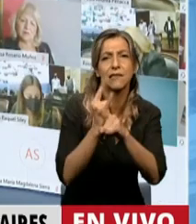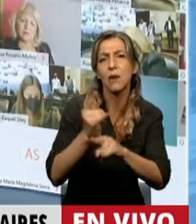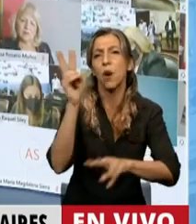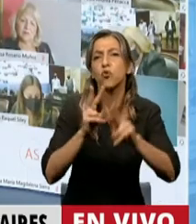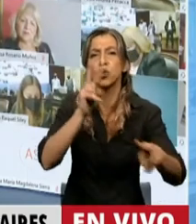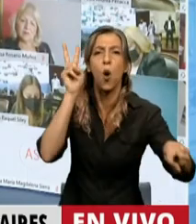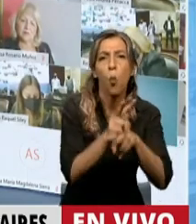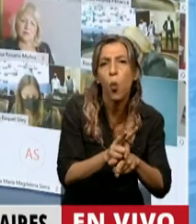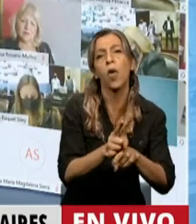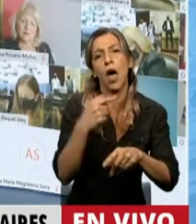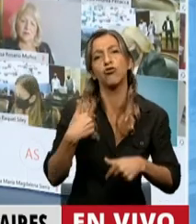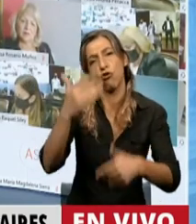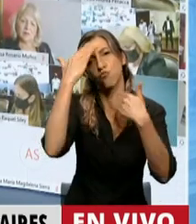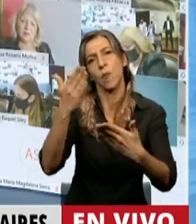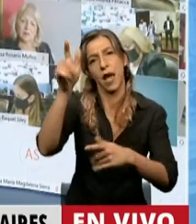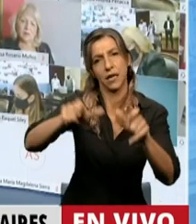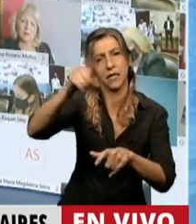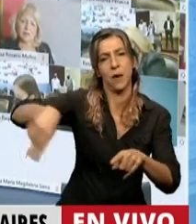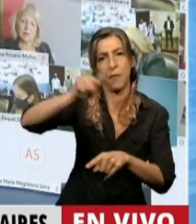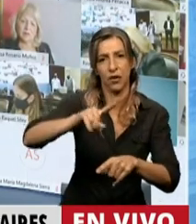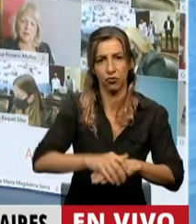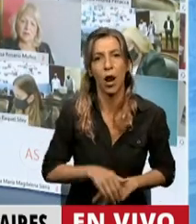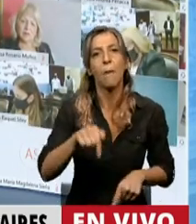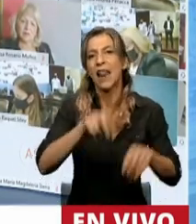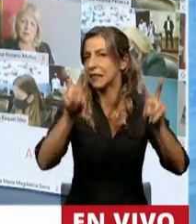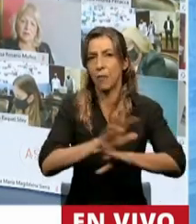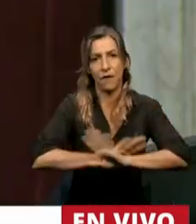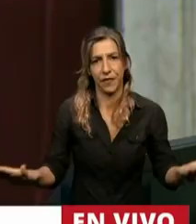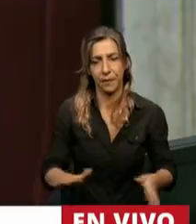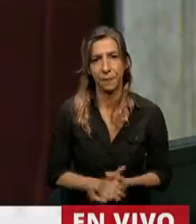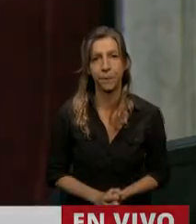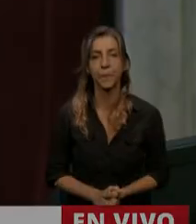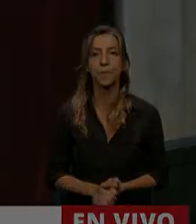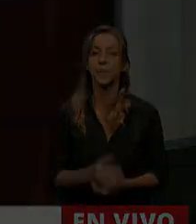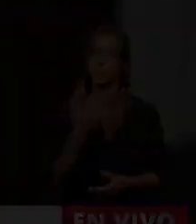terminar con todas las formas de trata de personas. Muchas gracias. Gracias diputada del PLA.